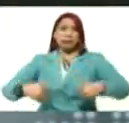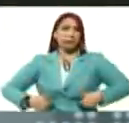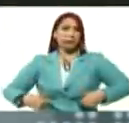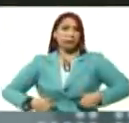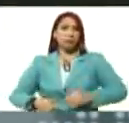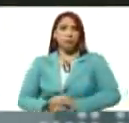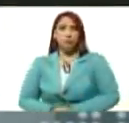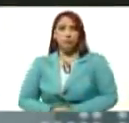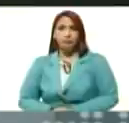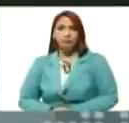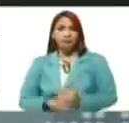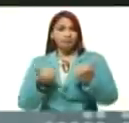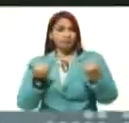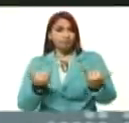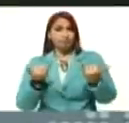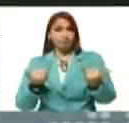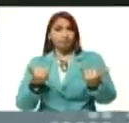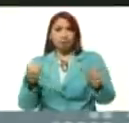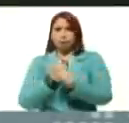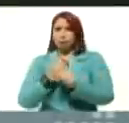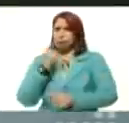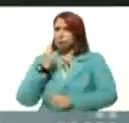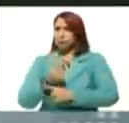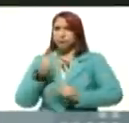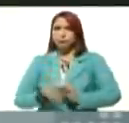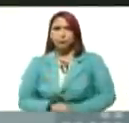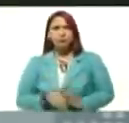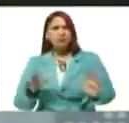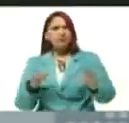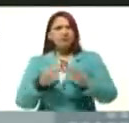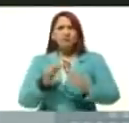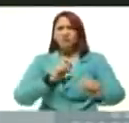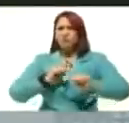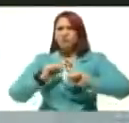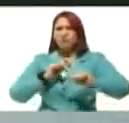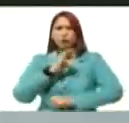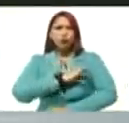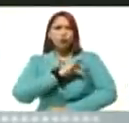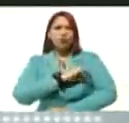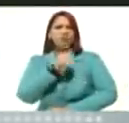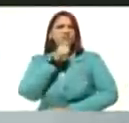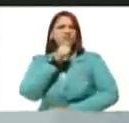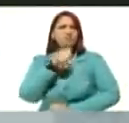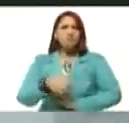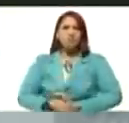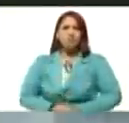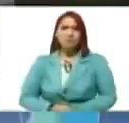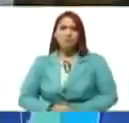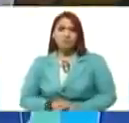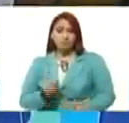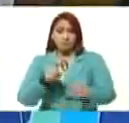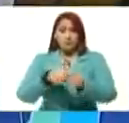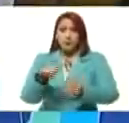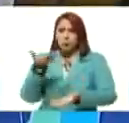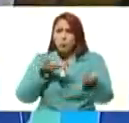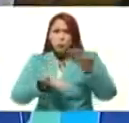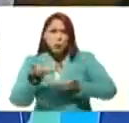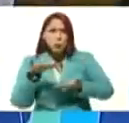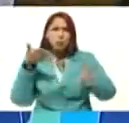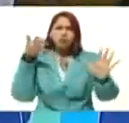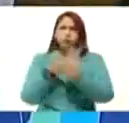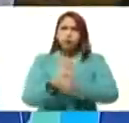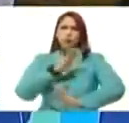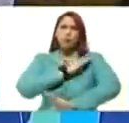Mucho trabajo. Pónganse a trabajar. Equipo de movimientos sociales para articular todas las